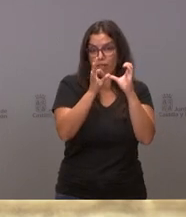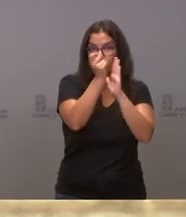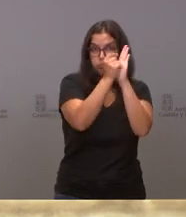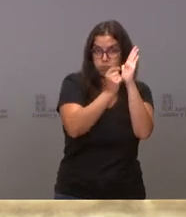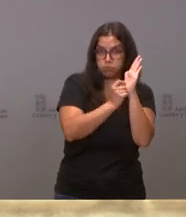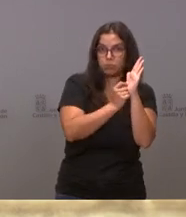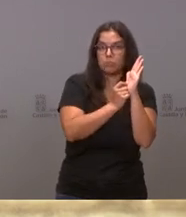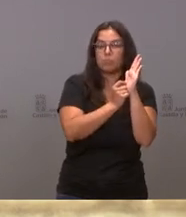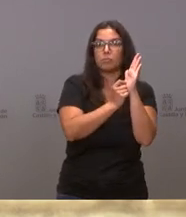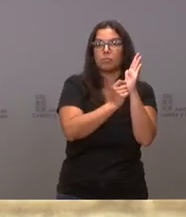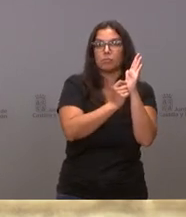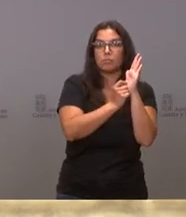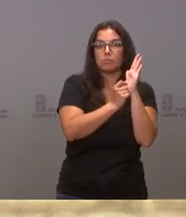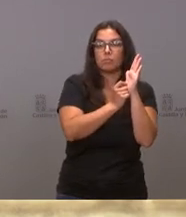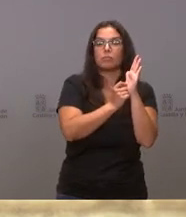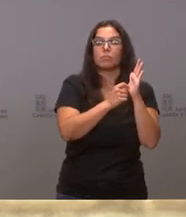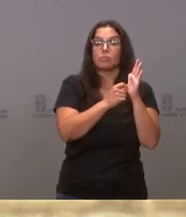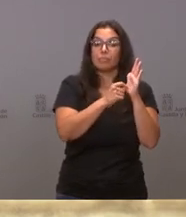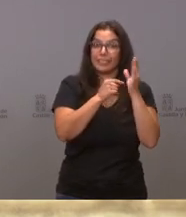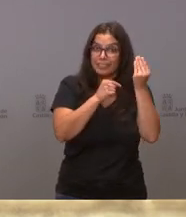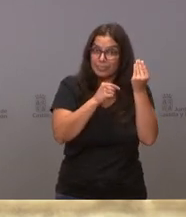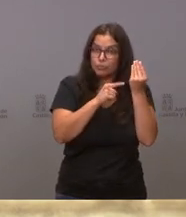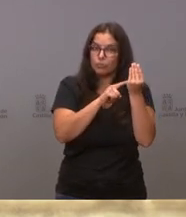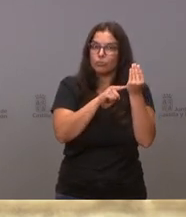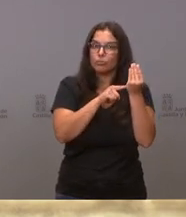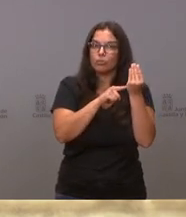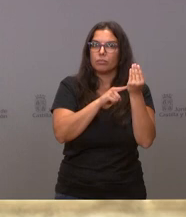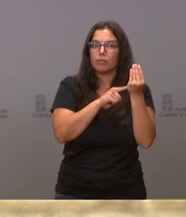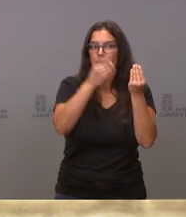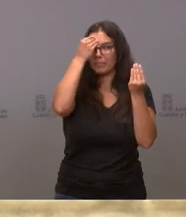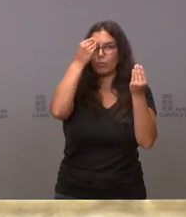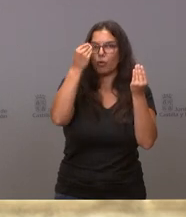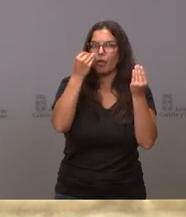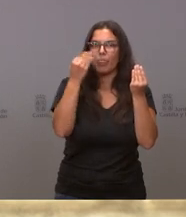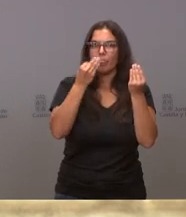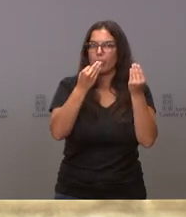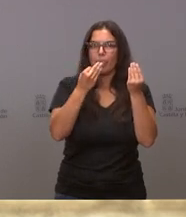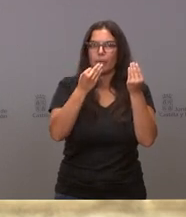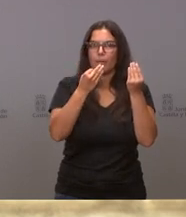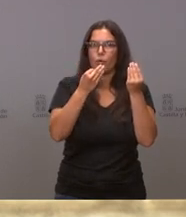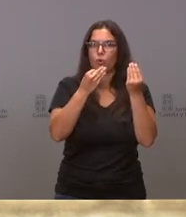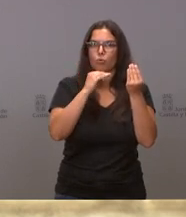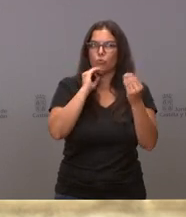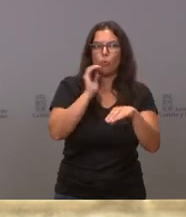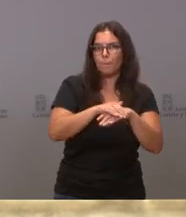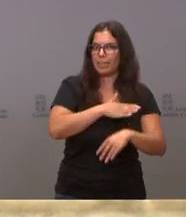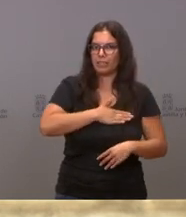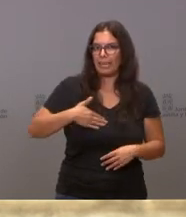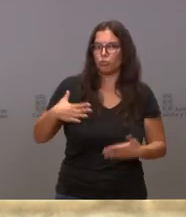que tenemos y mi presidencia deben ser, desde luego, impulsados y empujados. Iremos